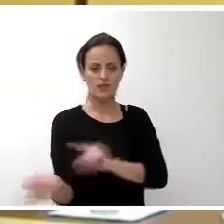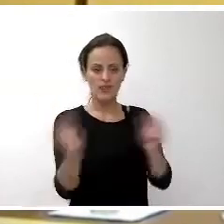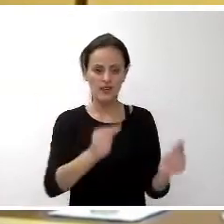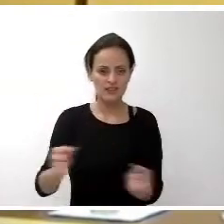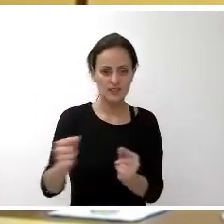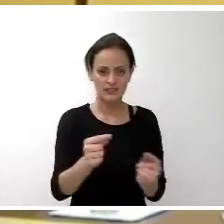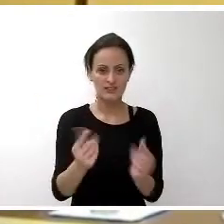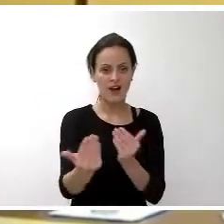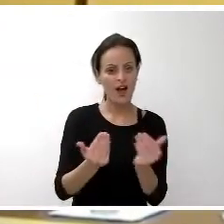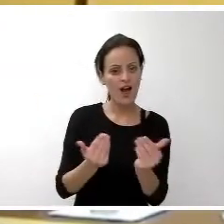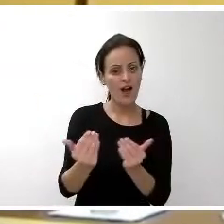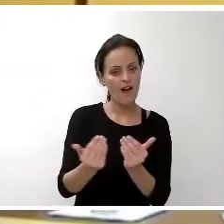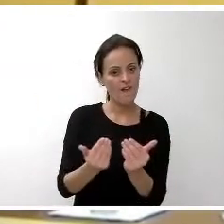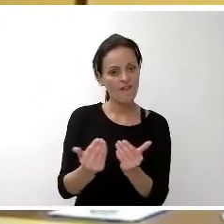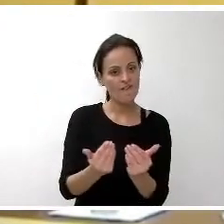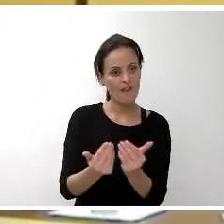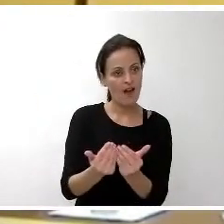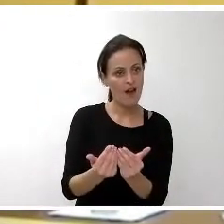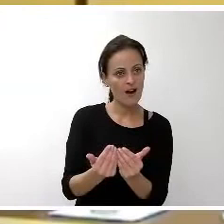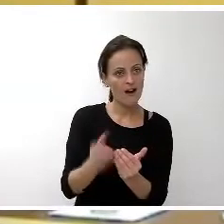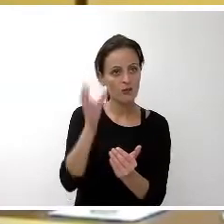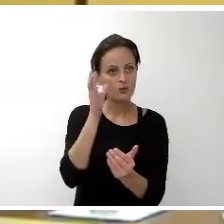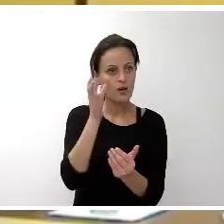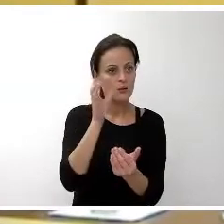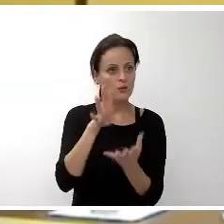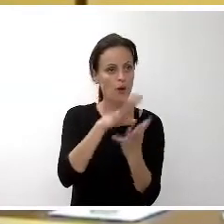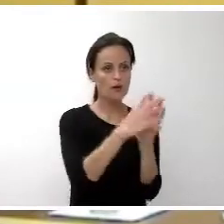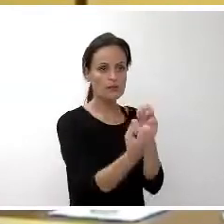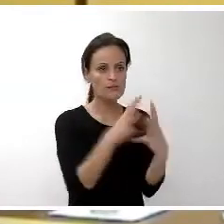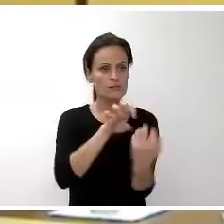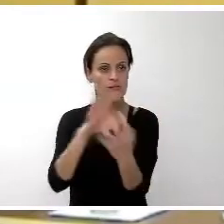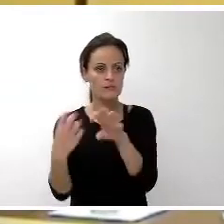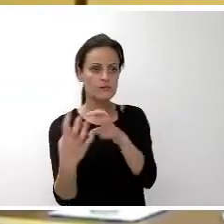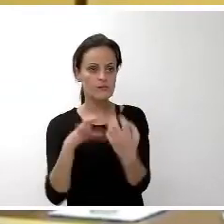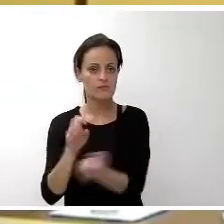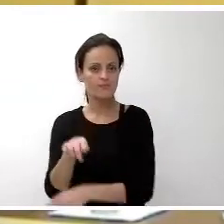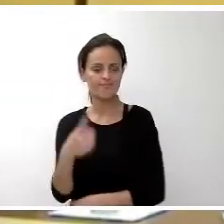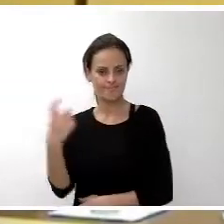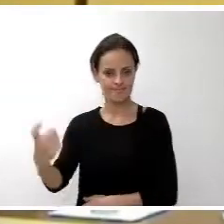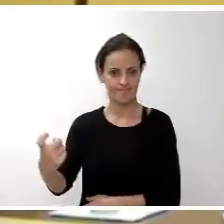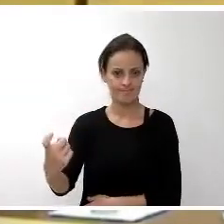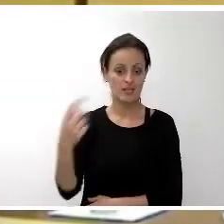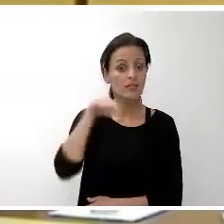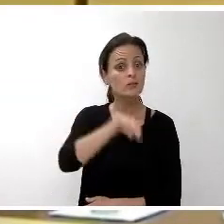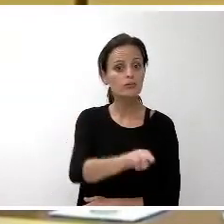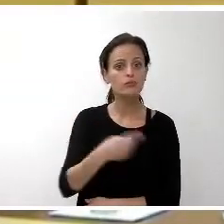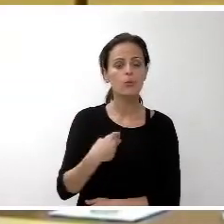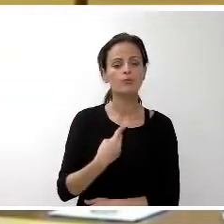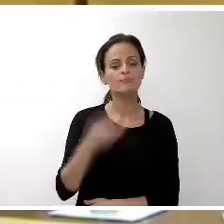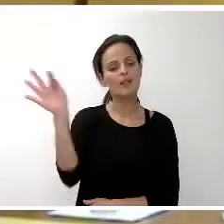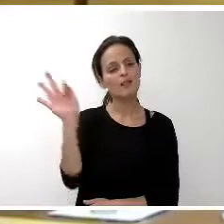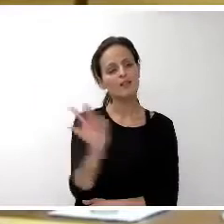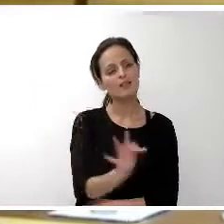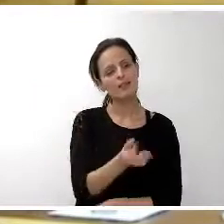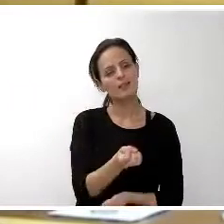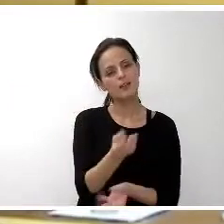escucharnos, consensuar, tomar decisiones entre todos y entre todas. Tu discurso, Paula, el discurso